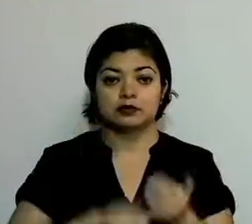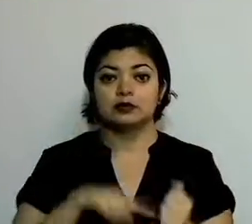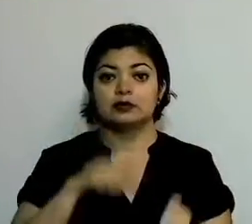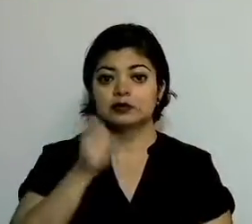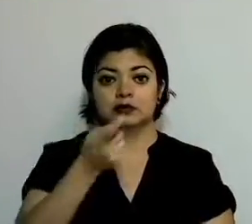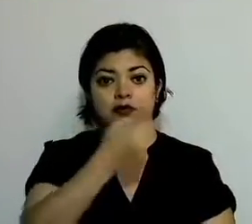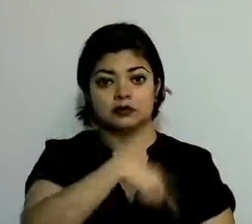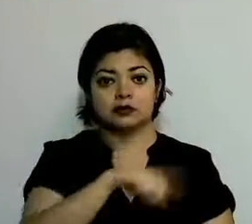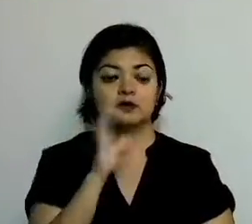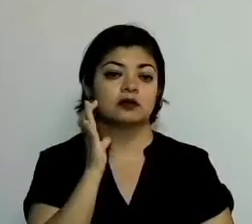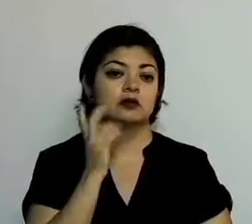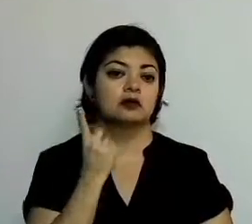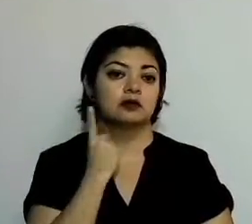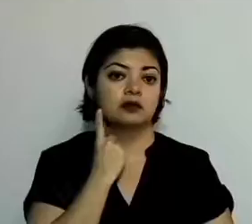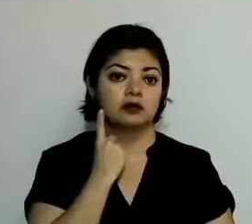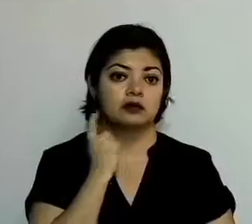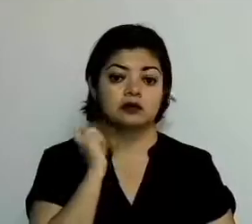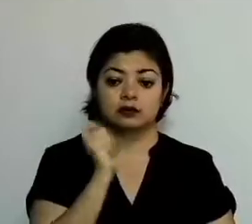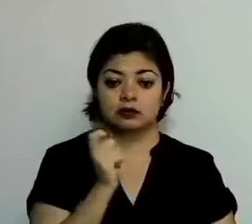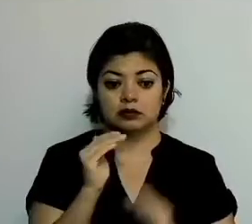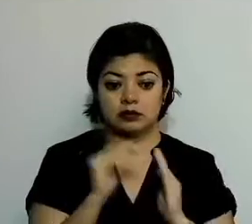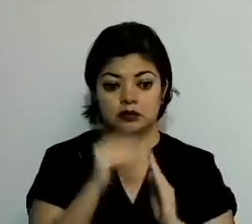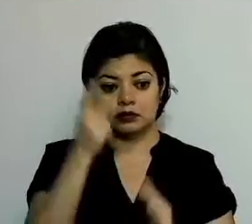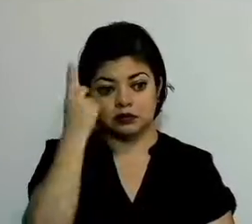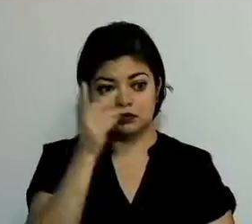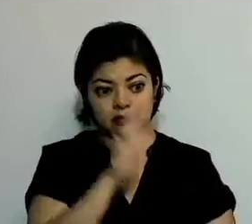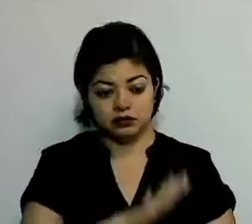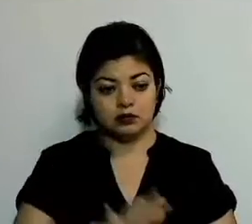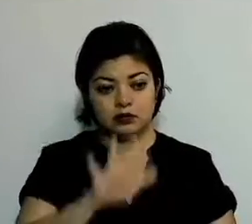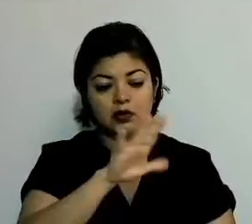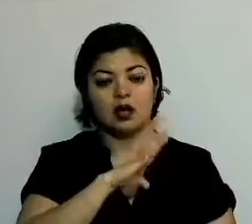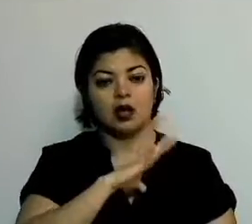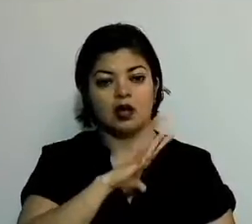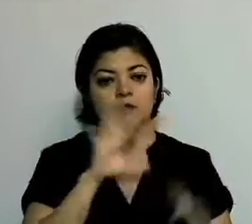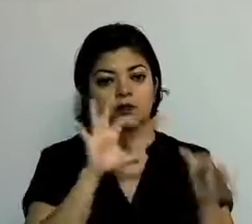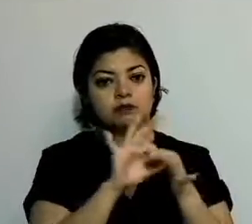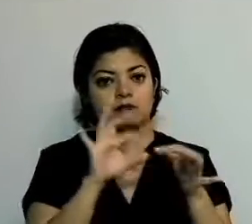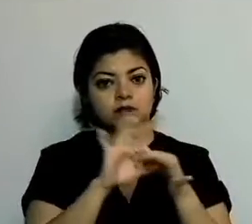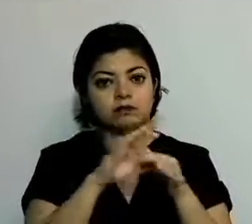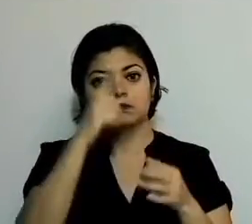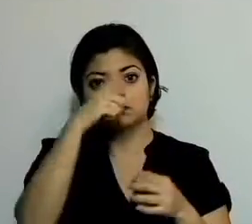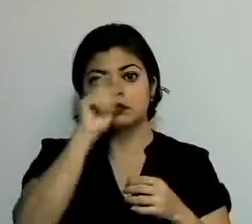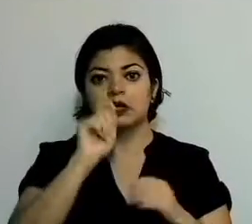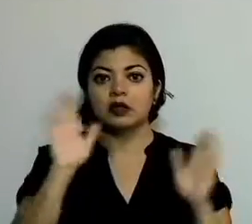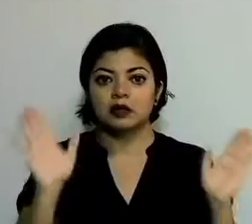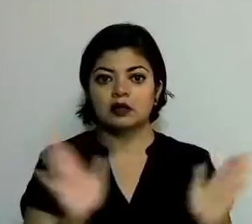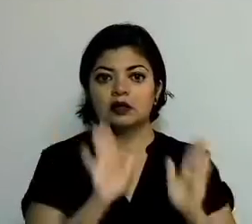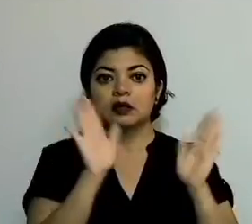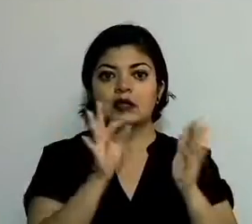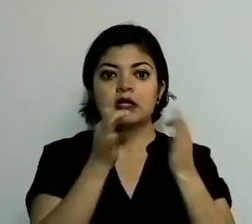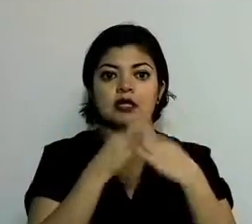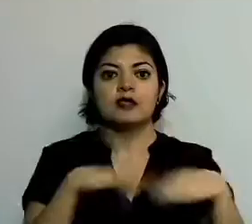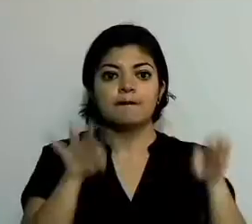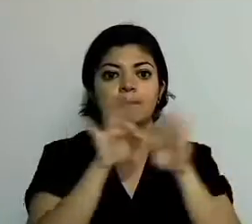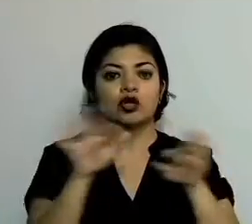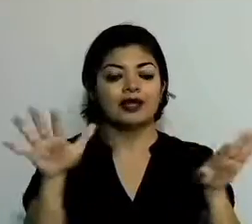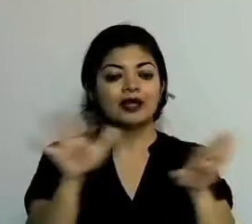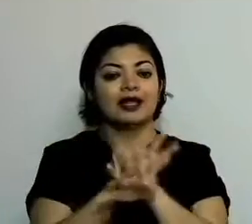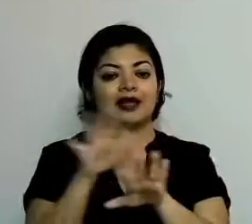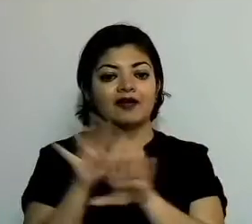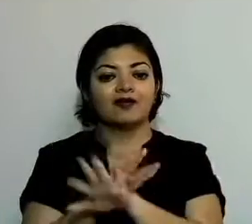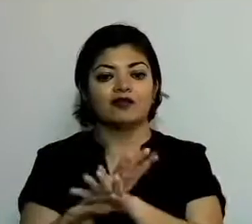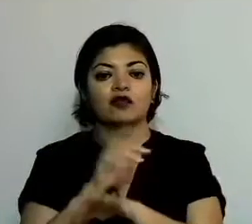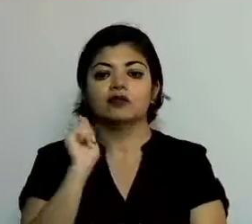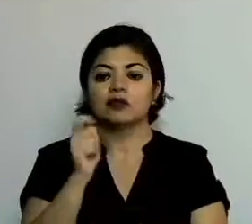legislatura, la Casa del Pueblo tiene aliados para impulsar importantes reformas al marco legal